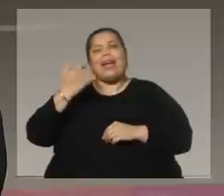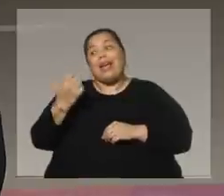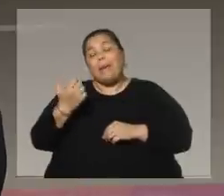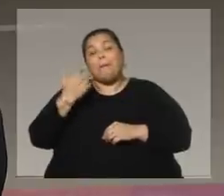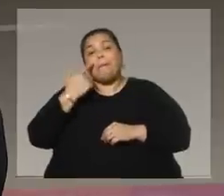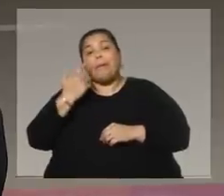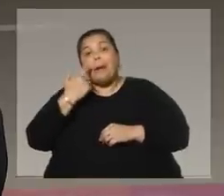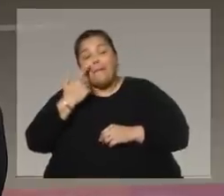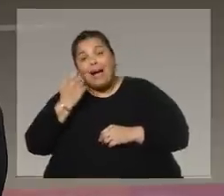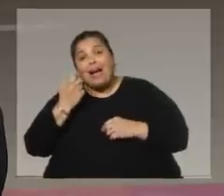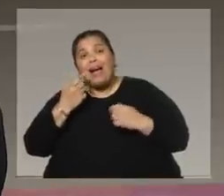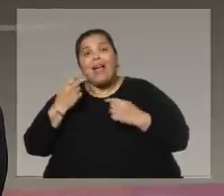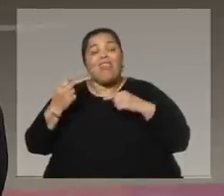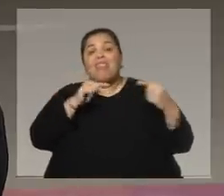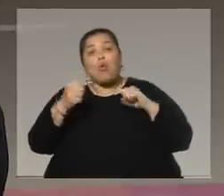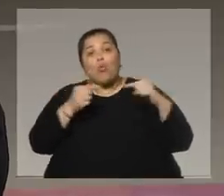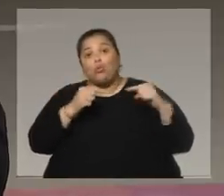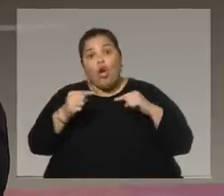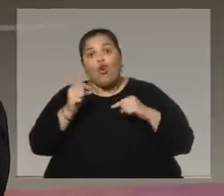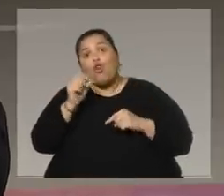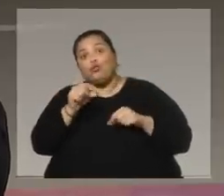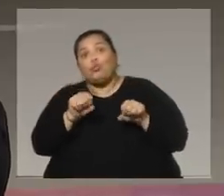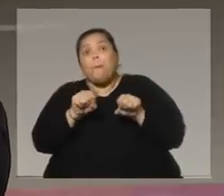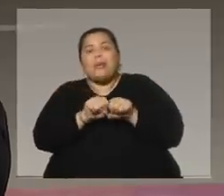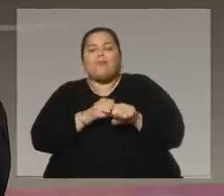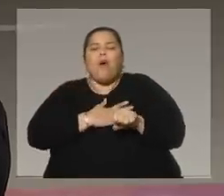primo del alma por defenderme a mí.